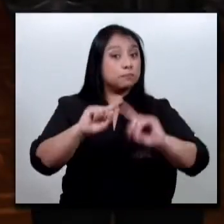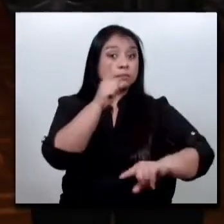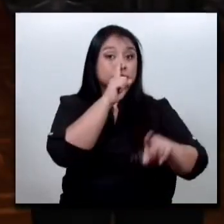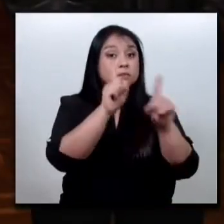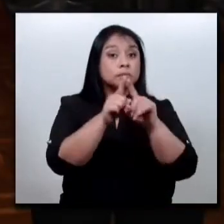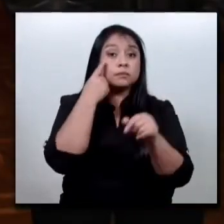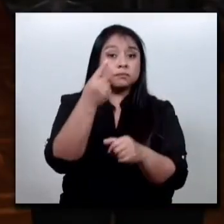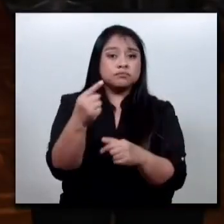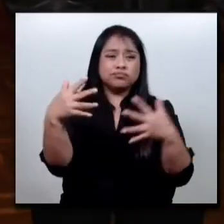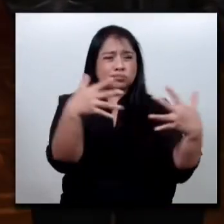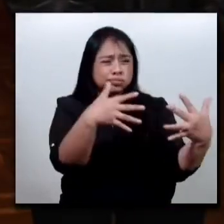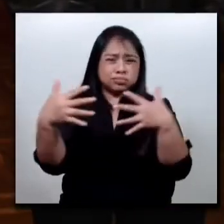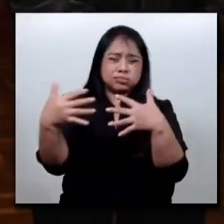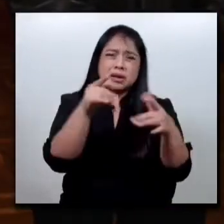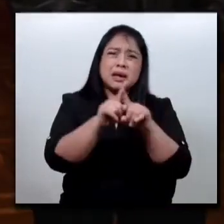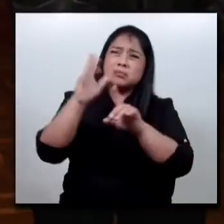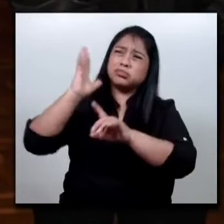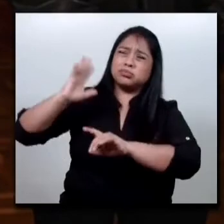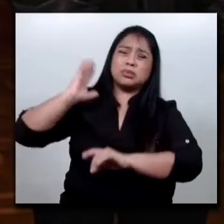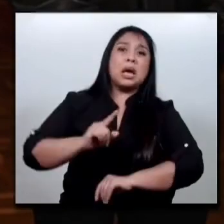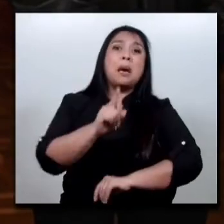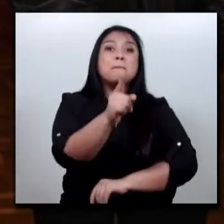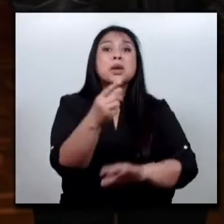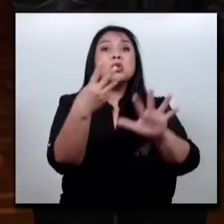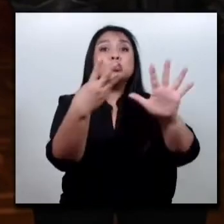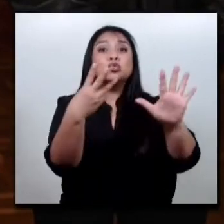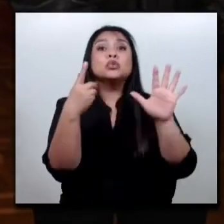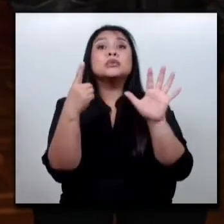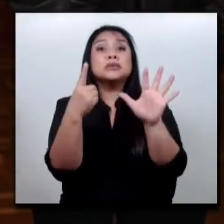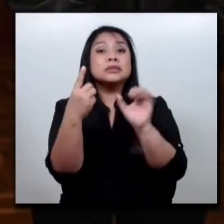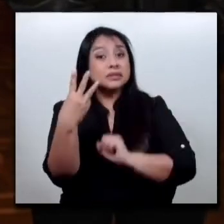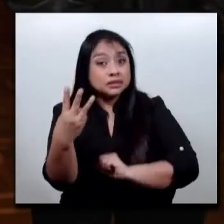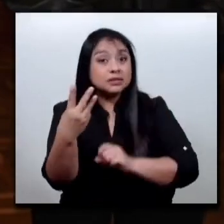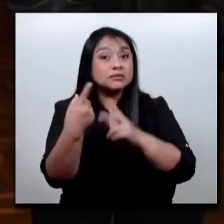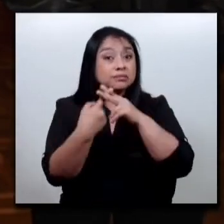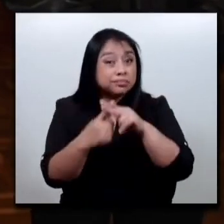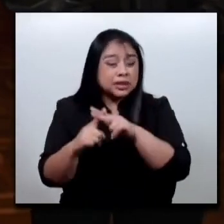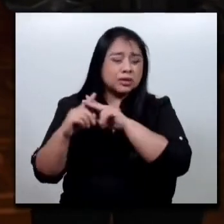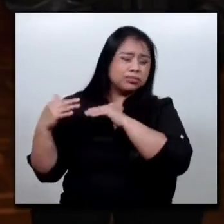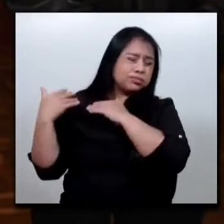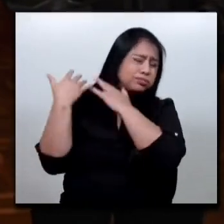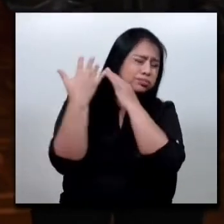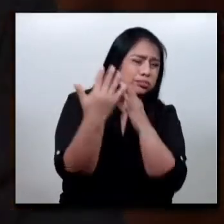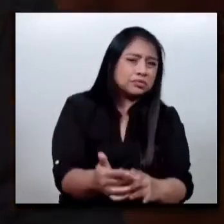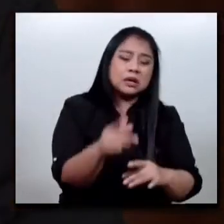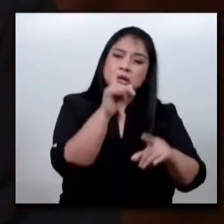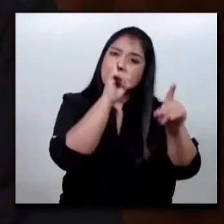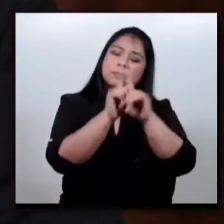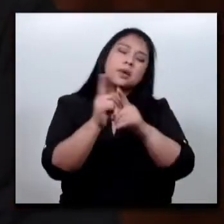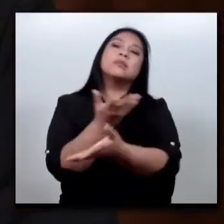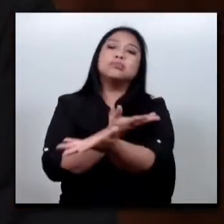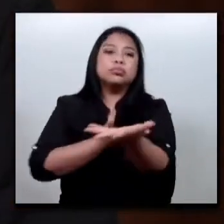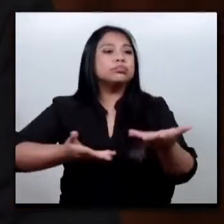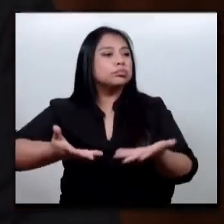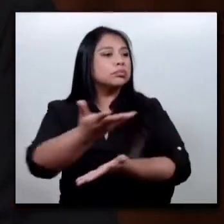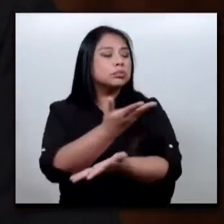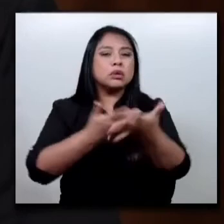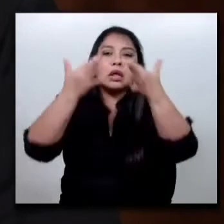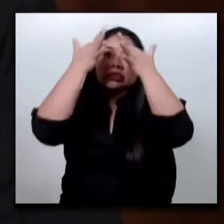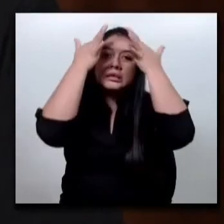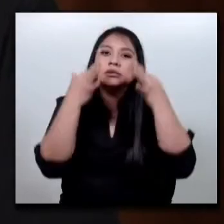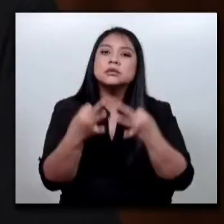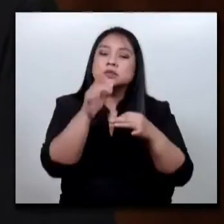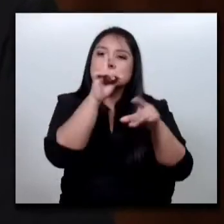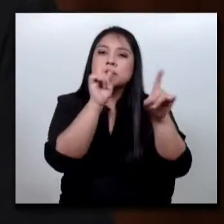conflicto que datan de 1863 seguirán siendo atendidos de manera que podamos definir los límites de